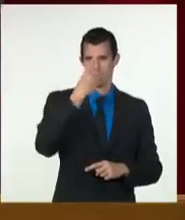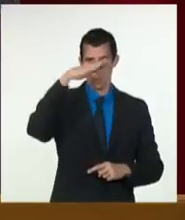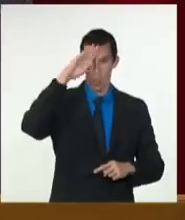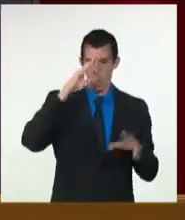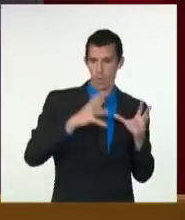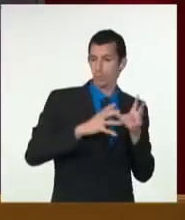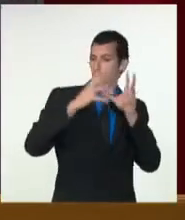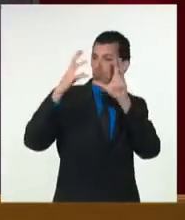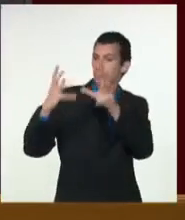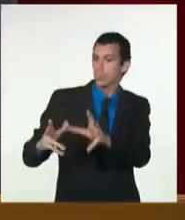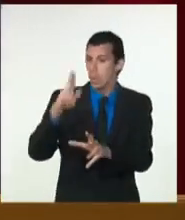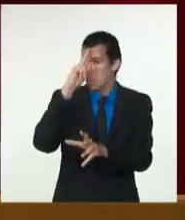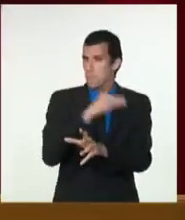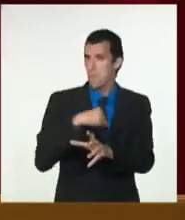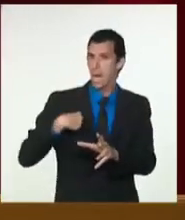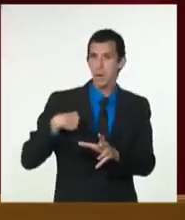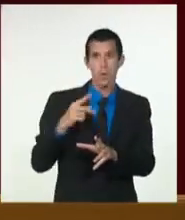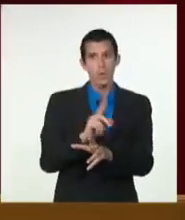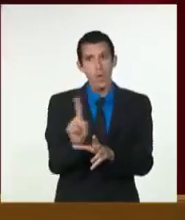profesionales cubanos.